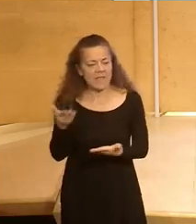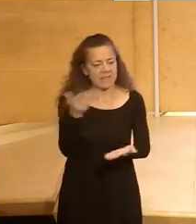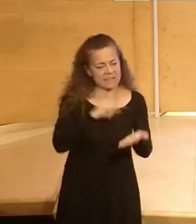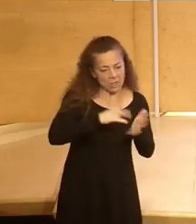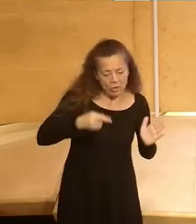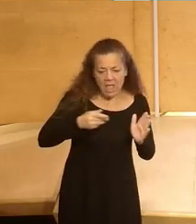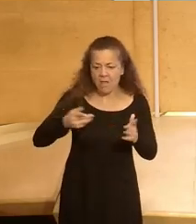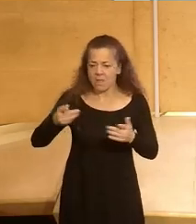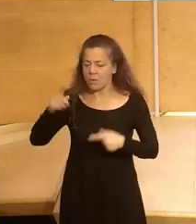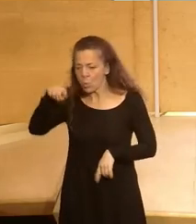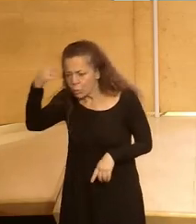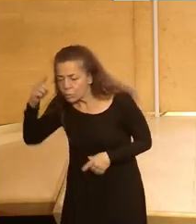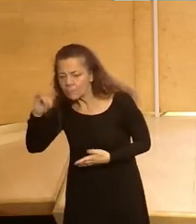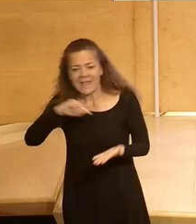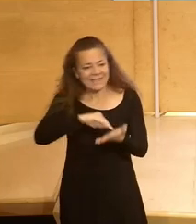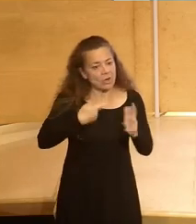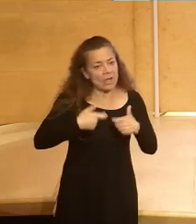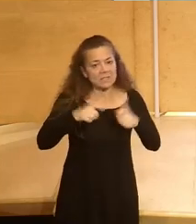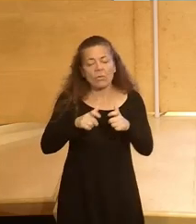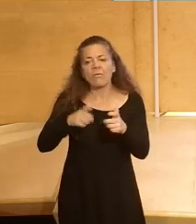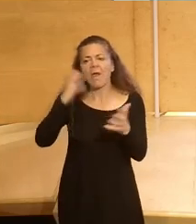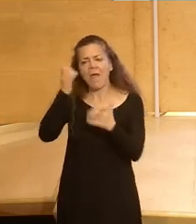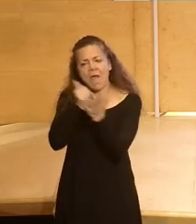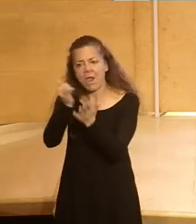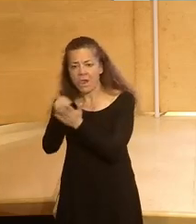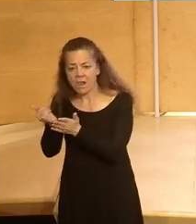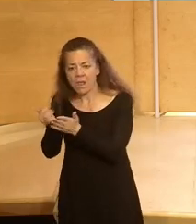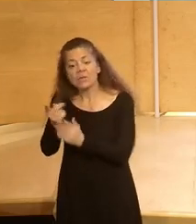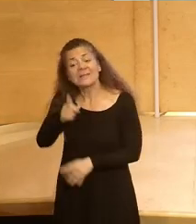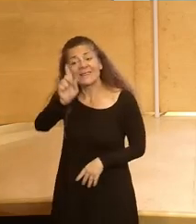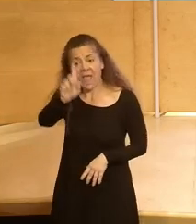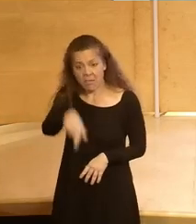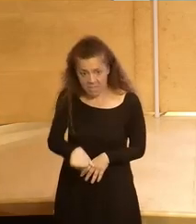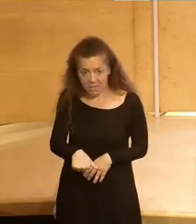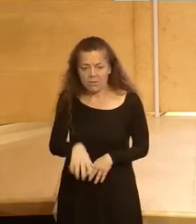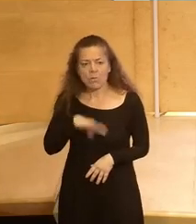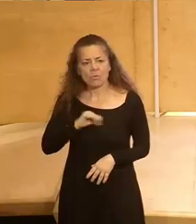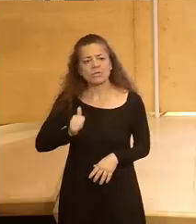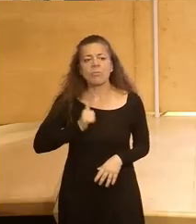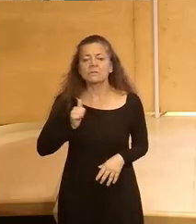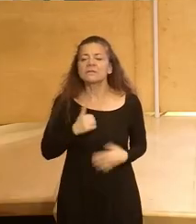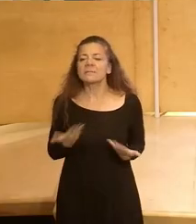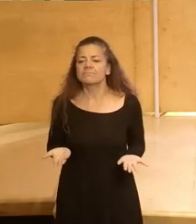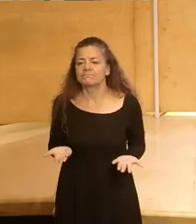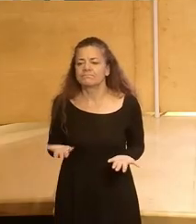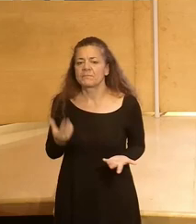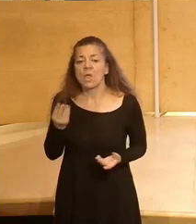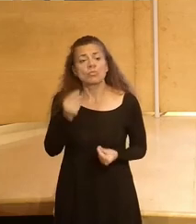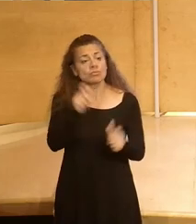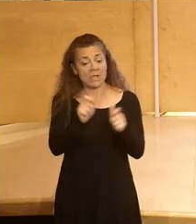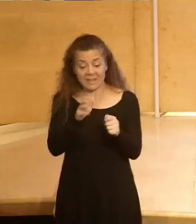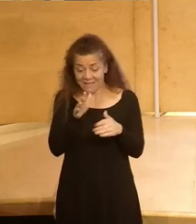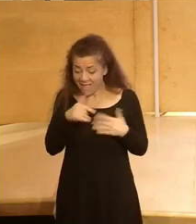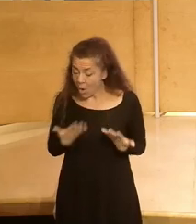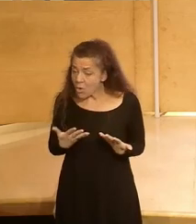turismo tecnología con el sector agroalimentario pero es que también podemos aprovecharlo para mucha gente que ahora